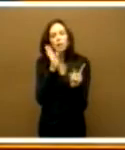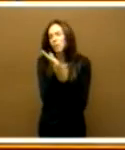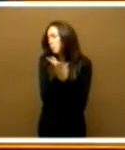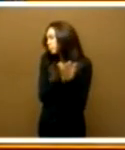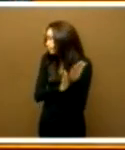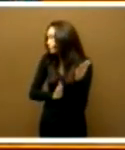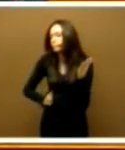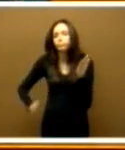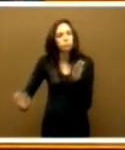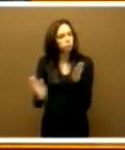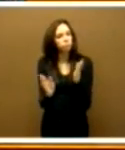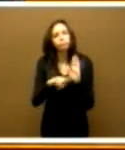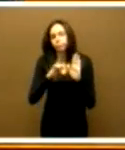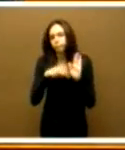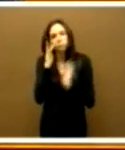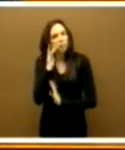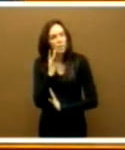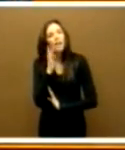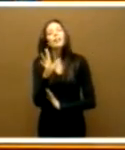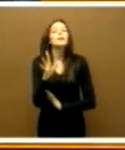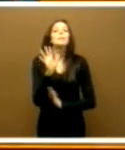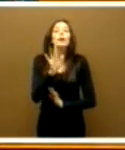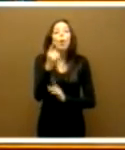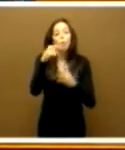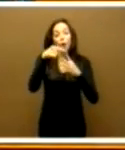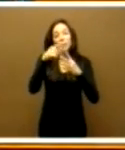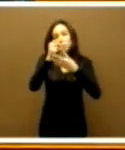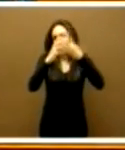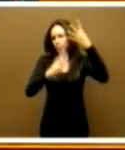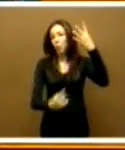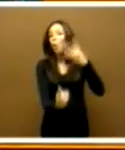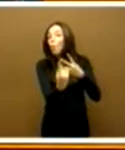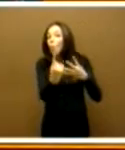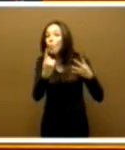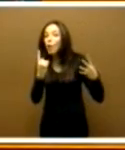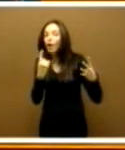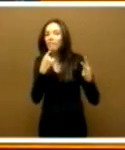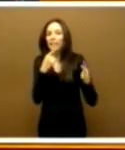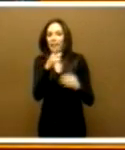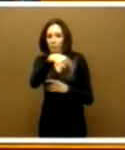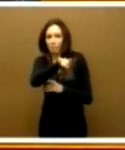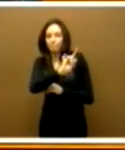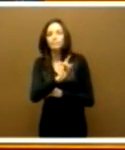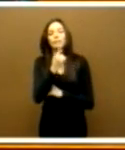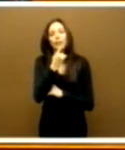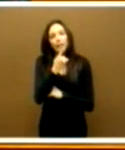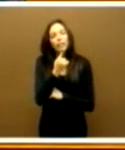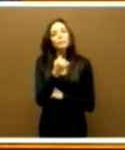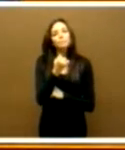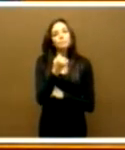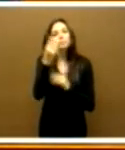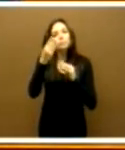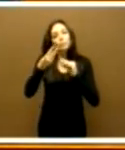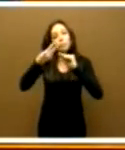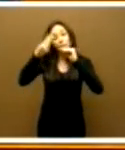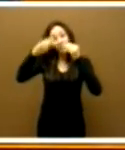estrategia en la línea de conocimiento 10, uno de los objetivos dicen que el incremento